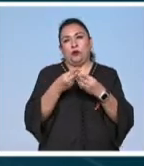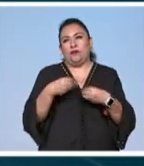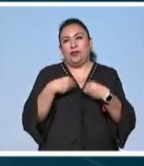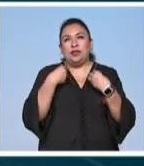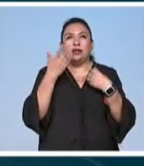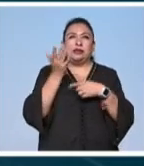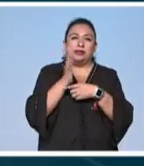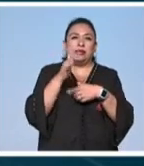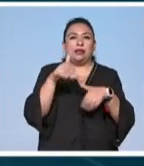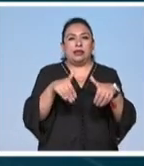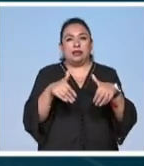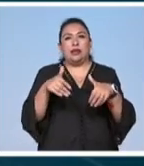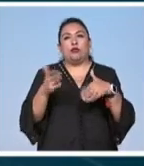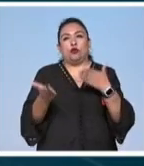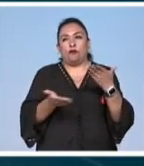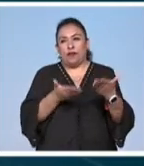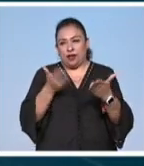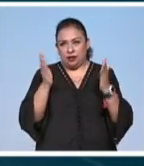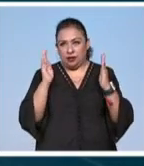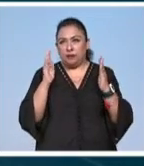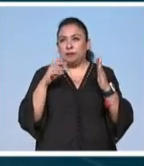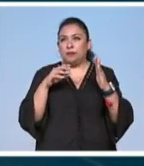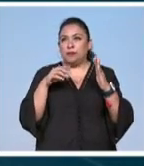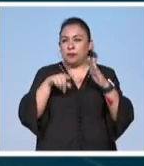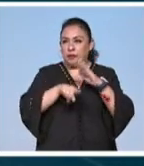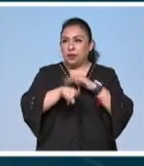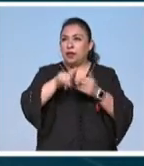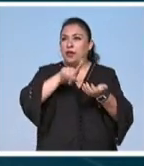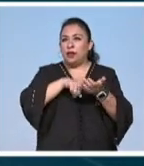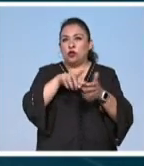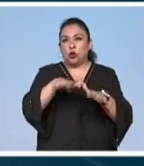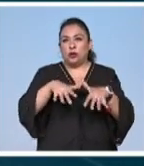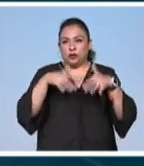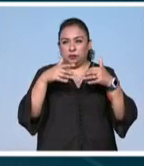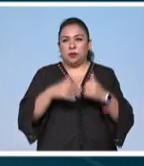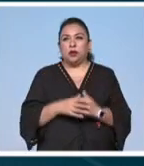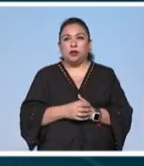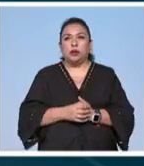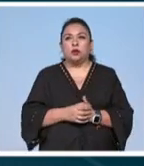cine teatro y danza y lo metemos aquí en este espectáculo